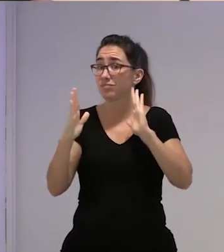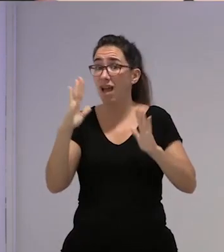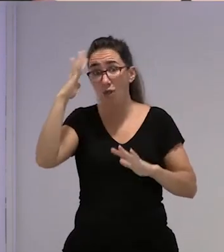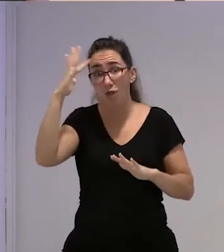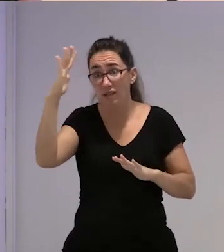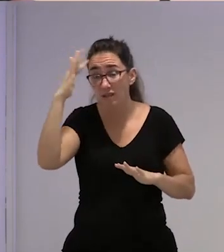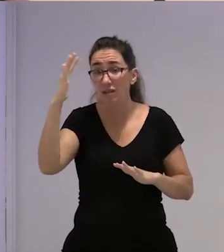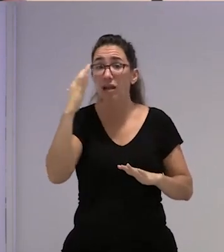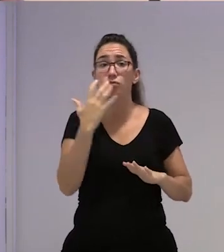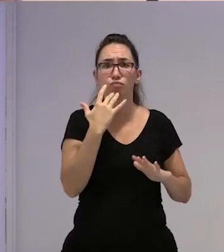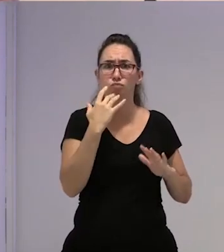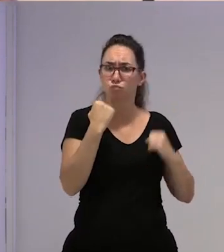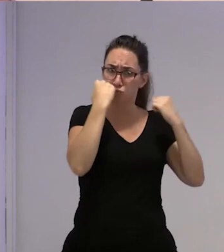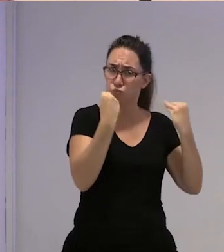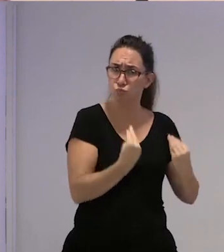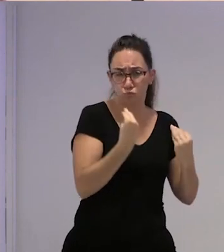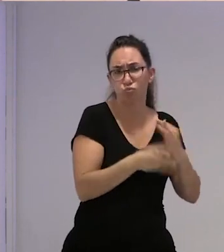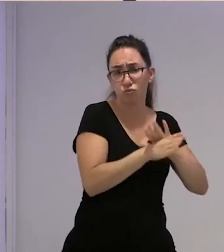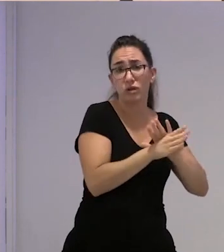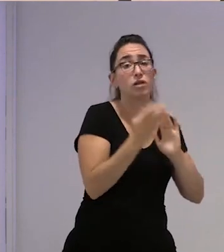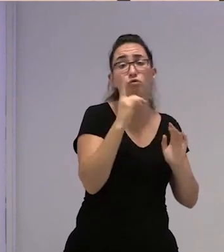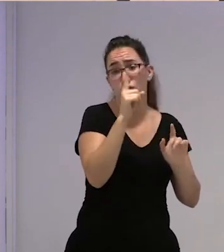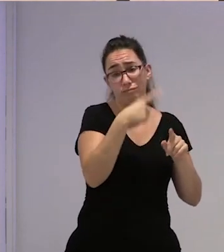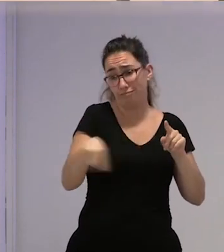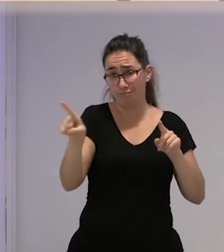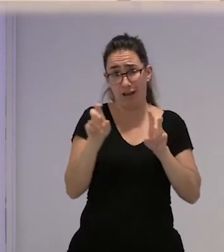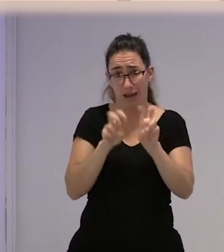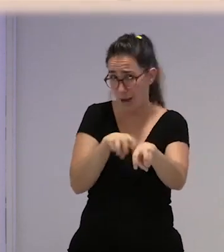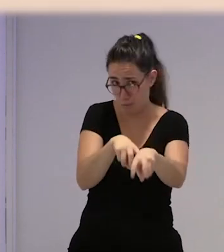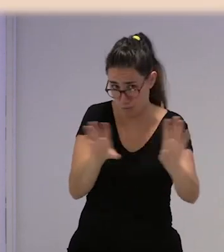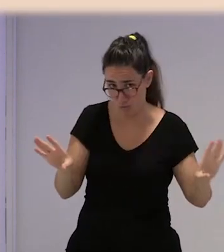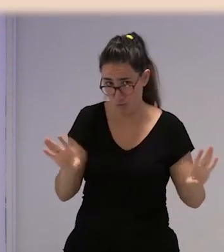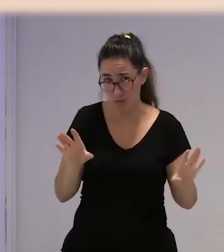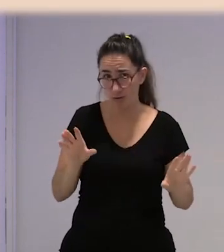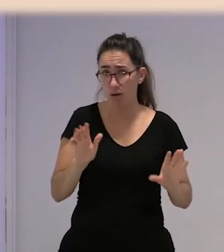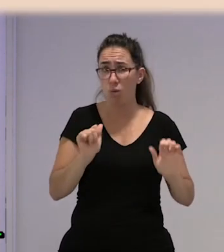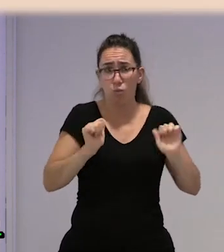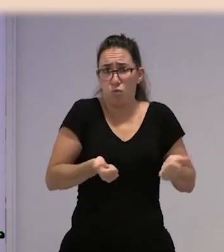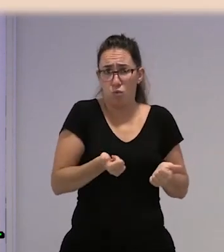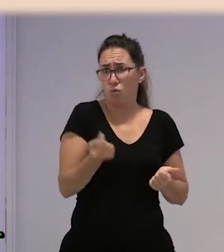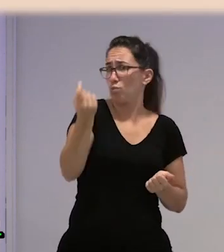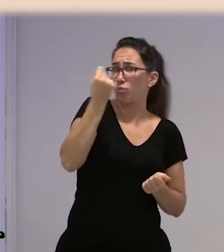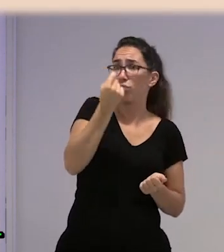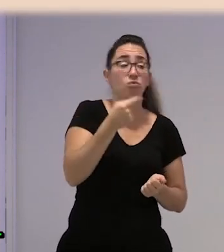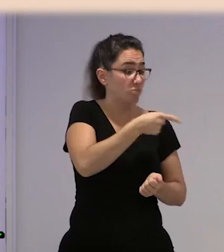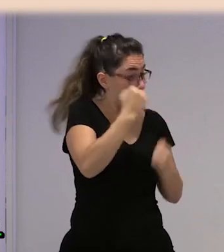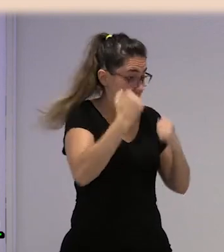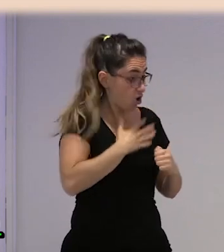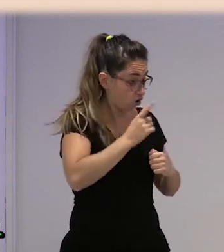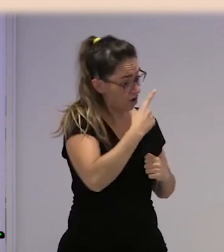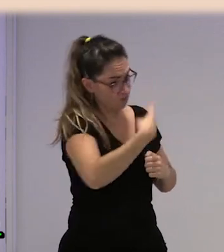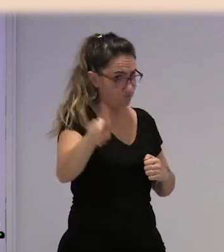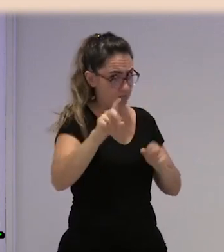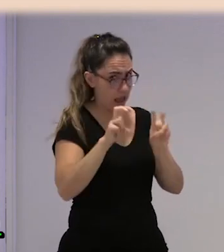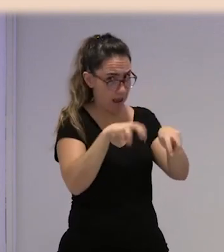estudiar, estupendo, y si no, al campo. Y además es lo primero que te dicen, ¿sabes? Cuando empiezas a coger los estudios, no quieres estudiar, pues al campo, verás